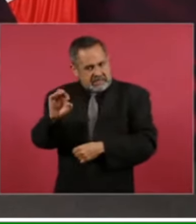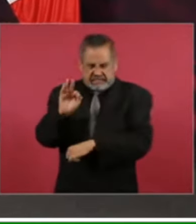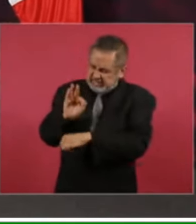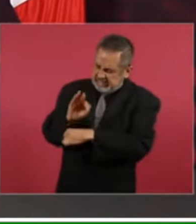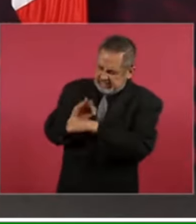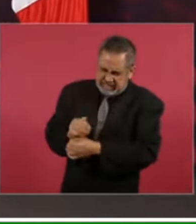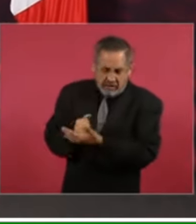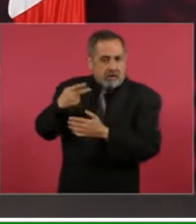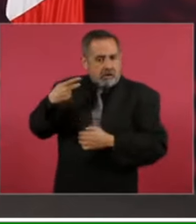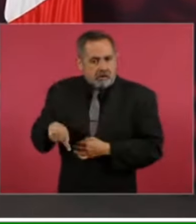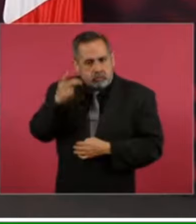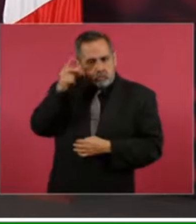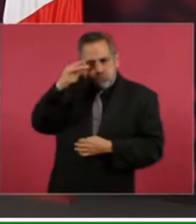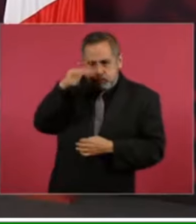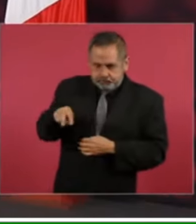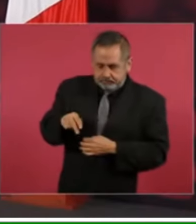qué difícil